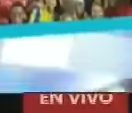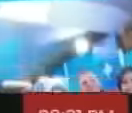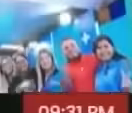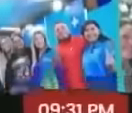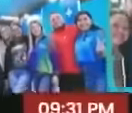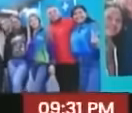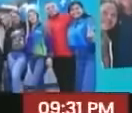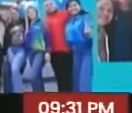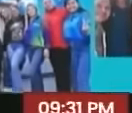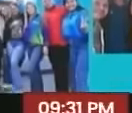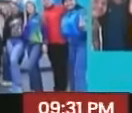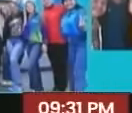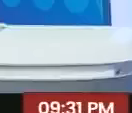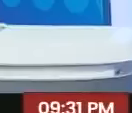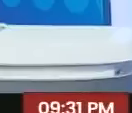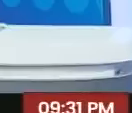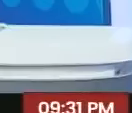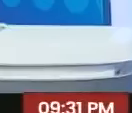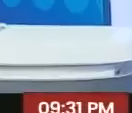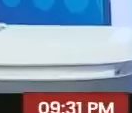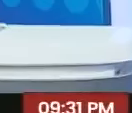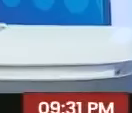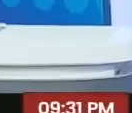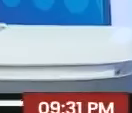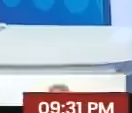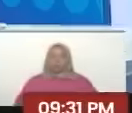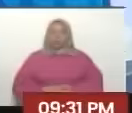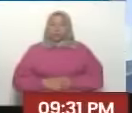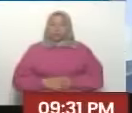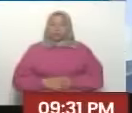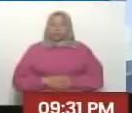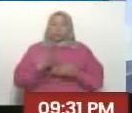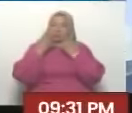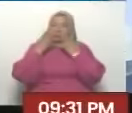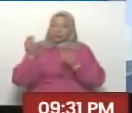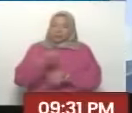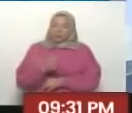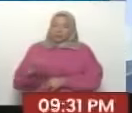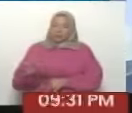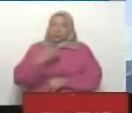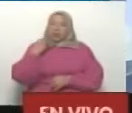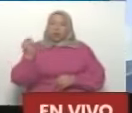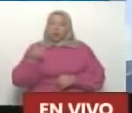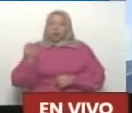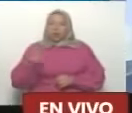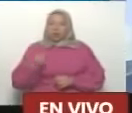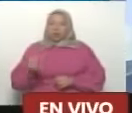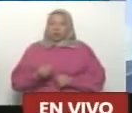Maduro Más. Excelente, pues. La juventud.